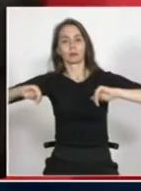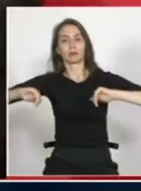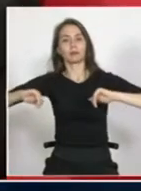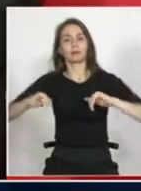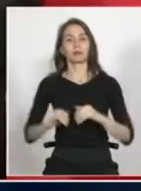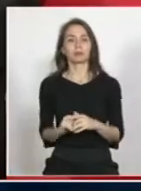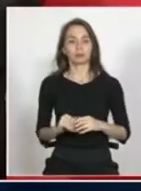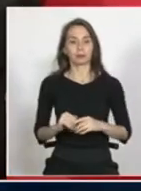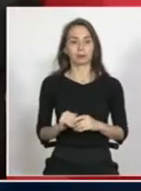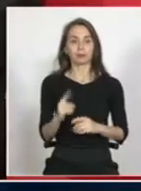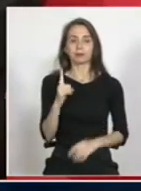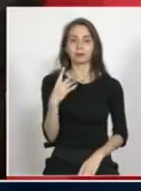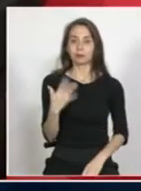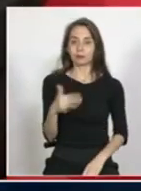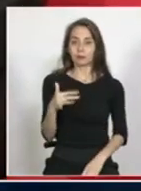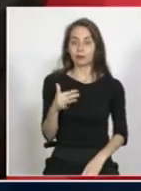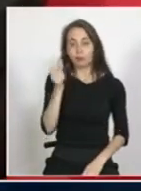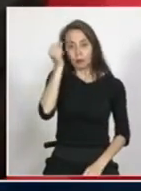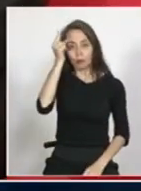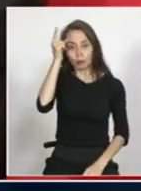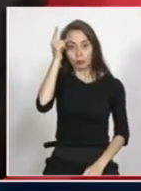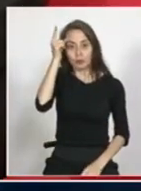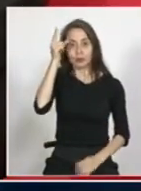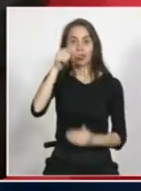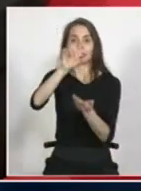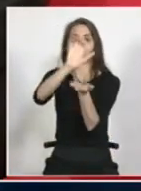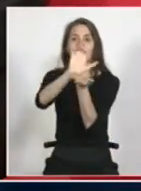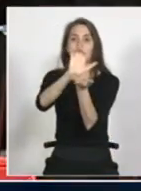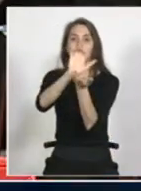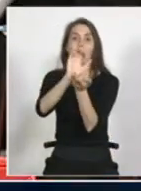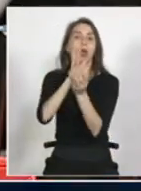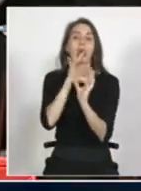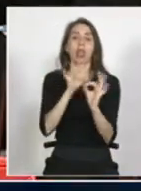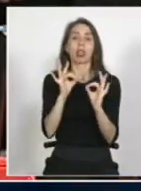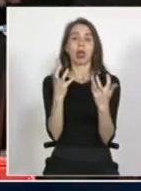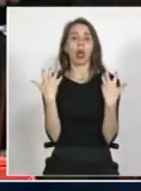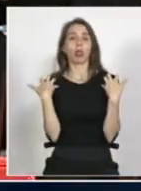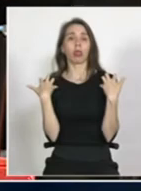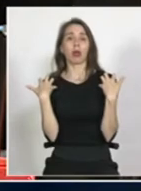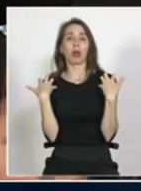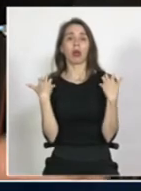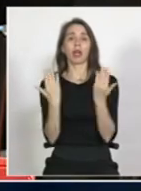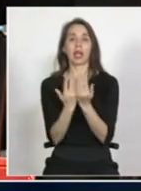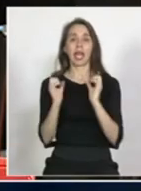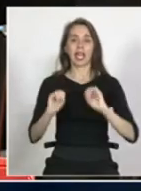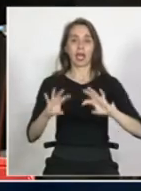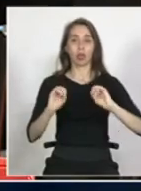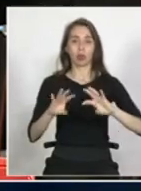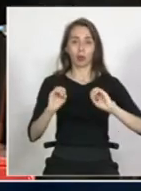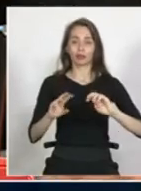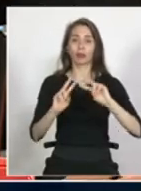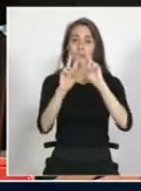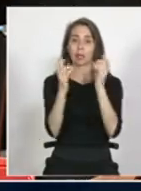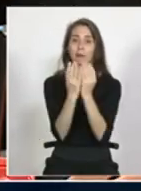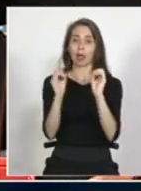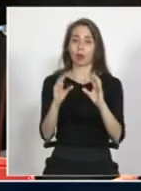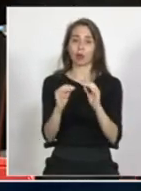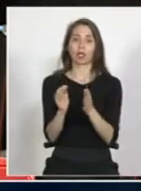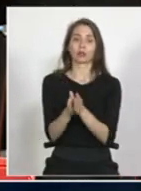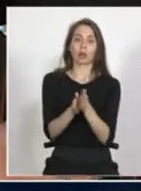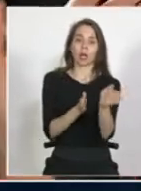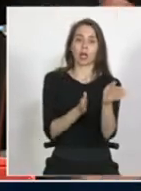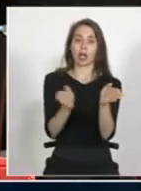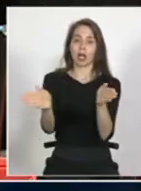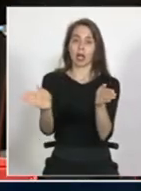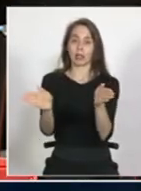detalle, creo que es importante entender que hoy día el Estado tampoco se ha hecho cargo en materia de educación de dos, porque en materia de educación hay dos grandes brazos. Uno, lo que